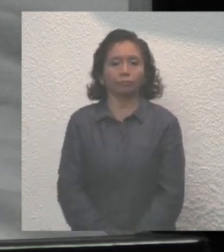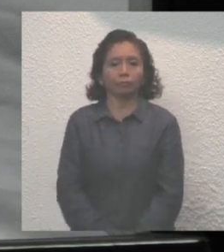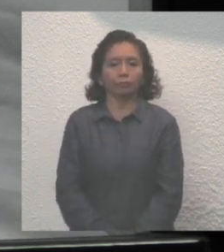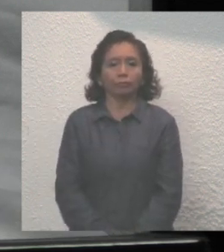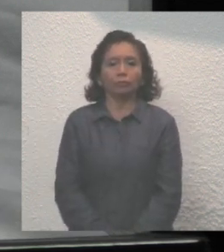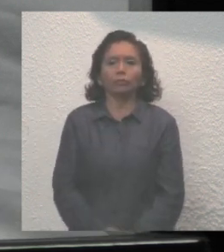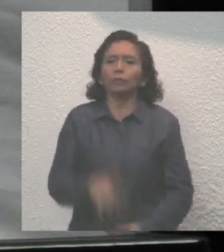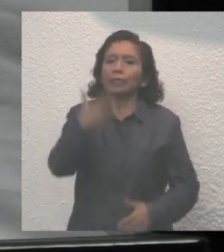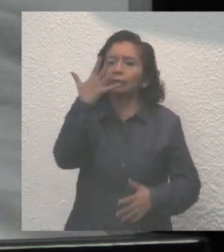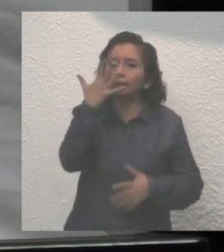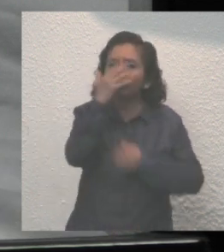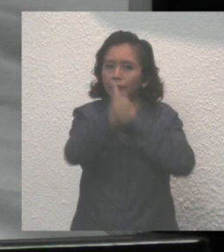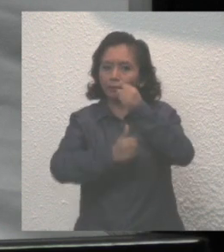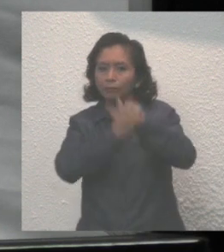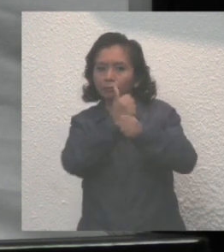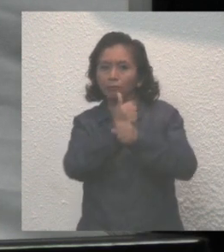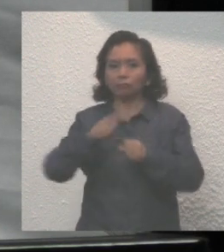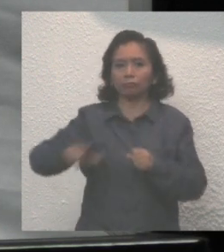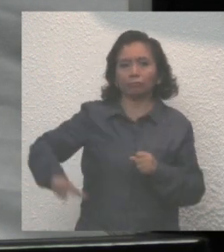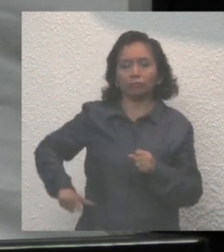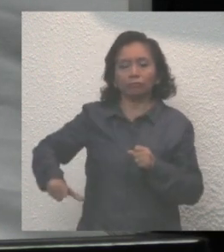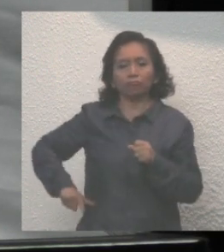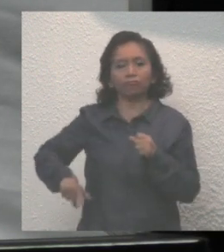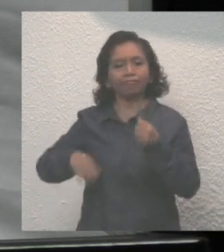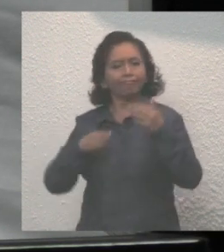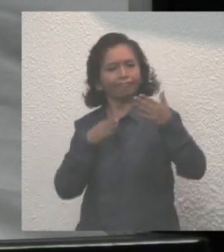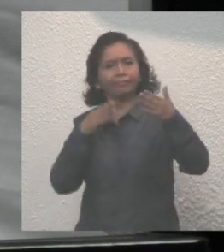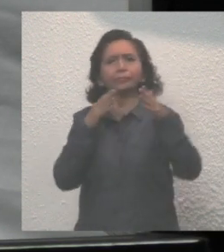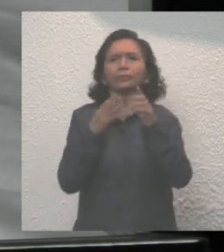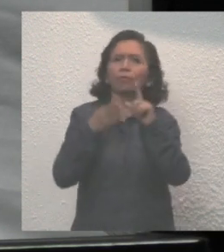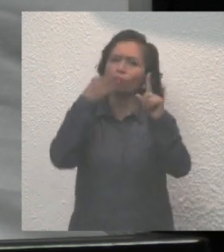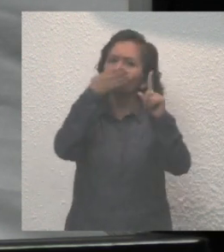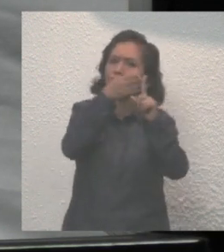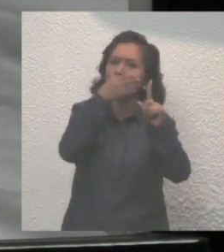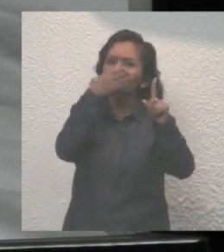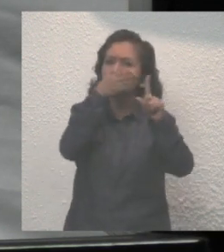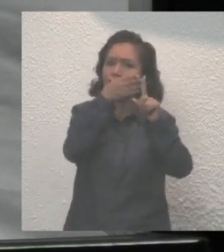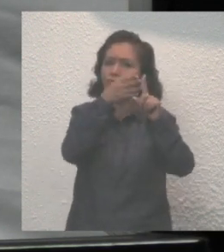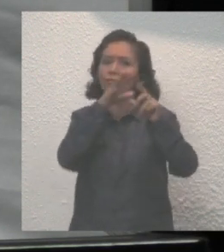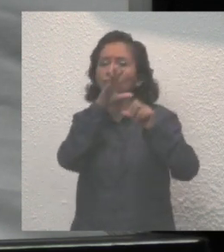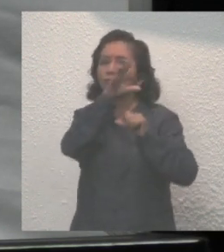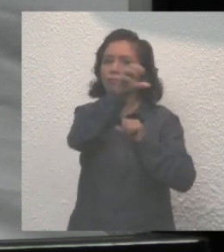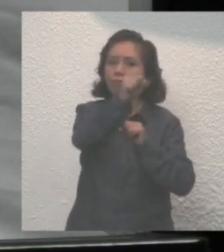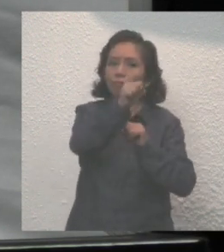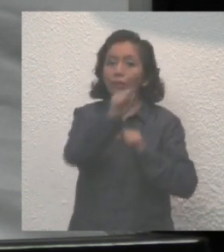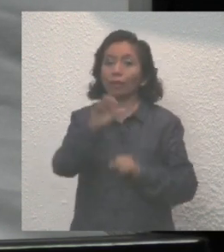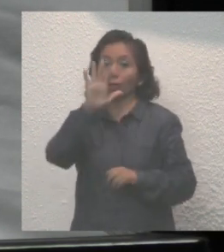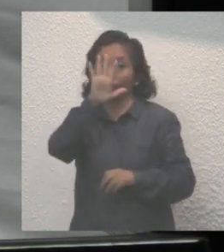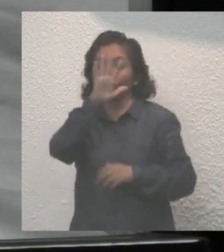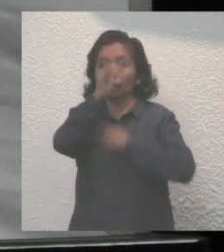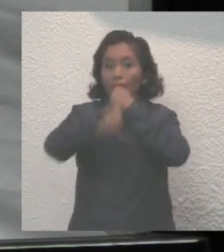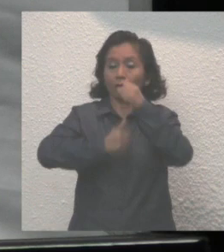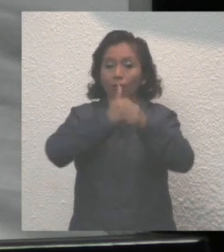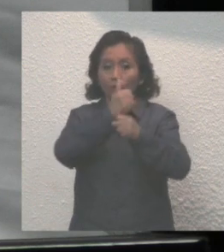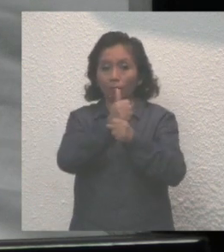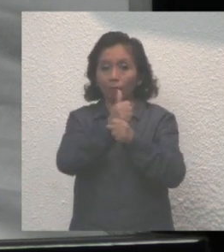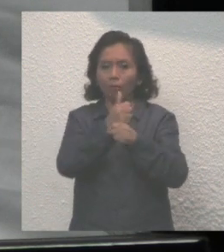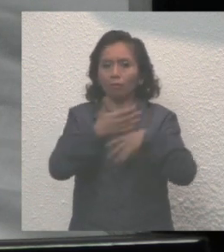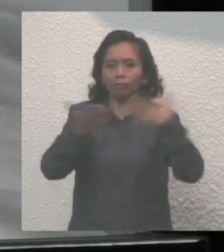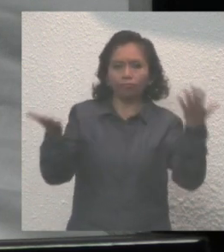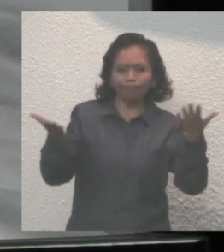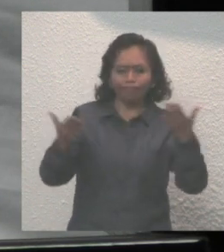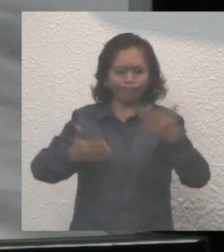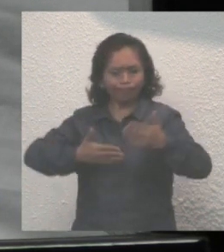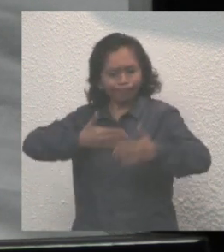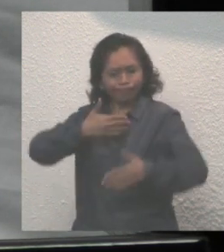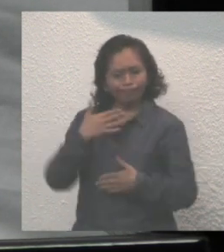Cinco años de gobierno con retos por cumplir, cinco años en los que se han dado pasos